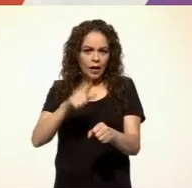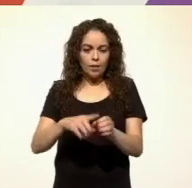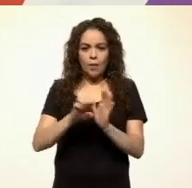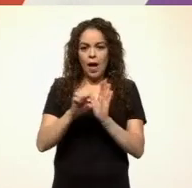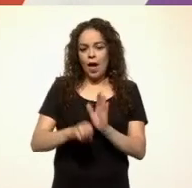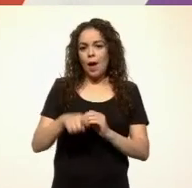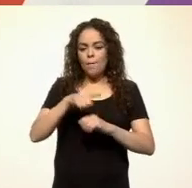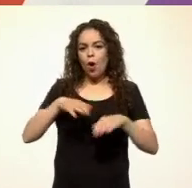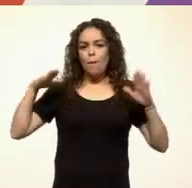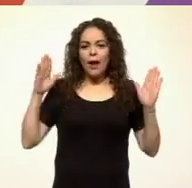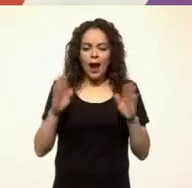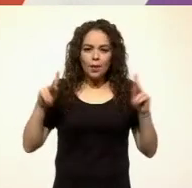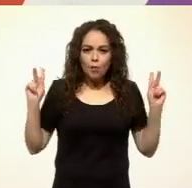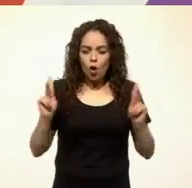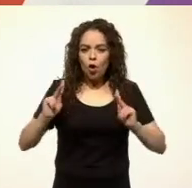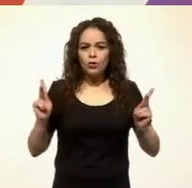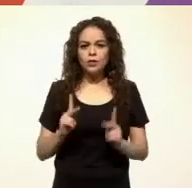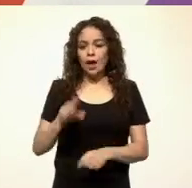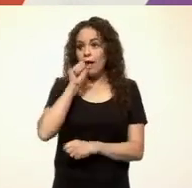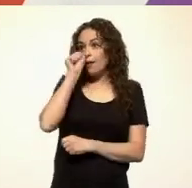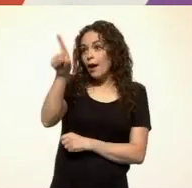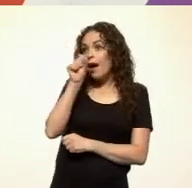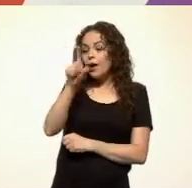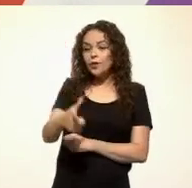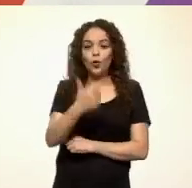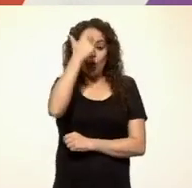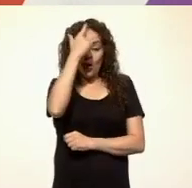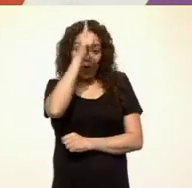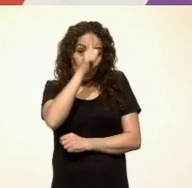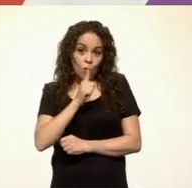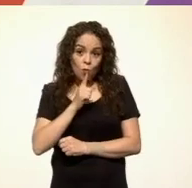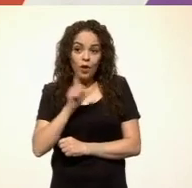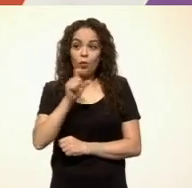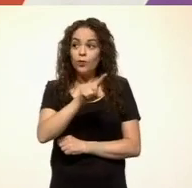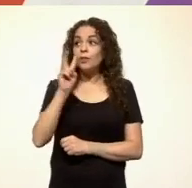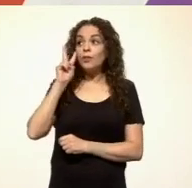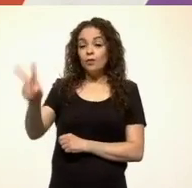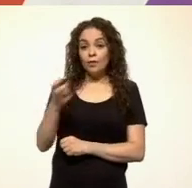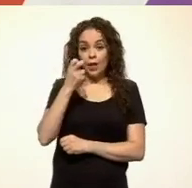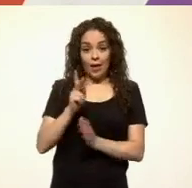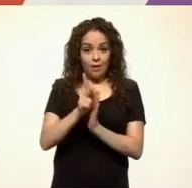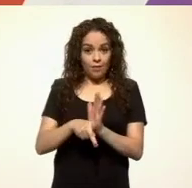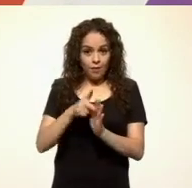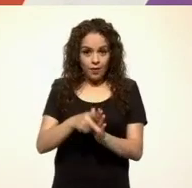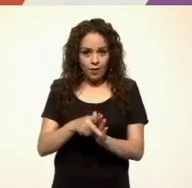las mariposas, los gallos y también de la luna. Mientras miras los videos te invitamos a que te